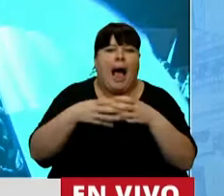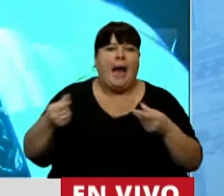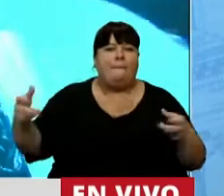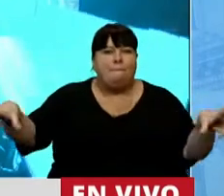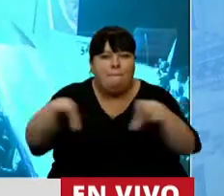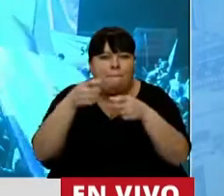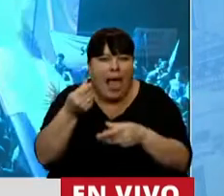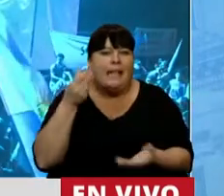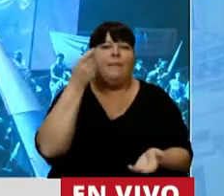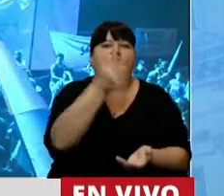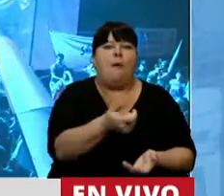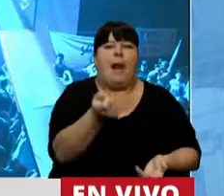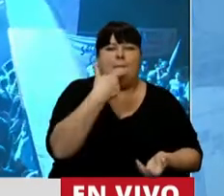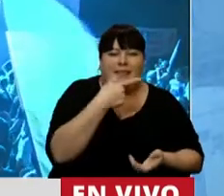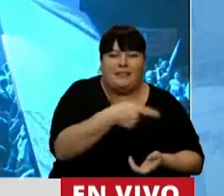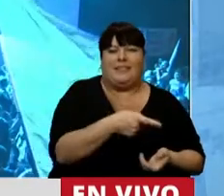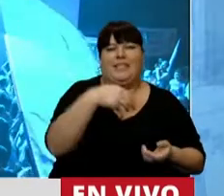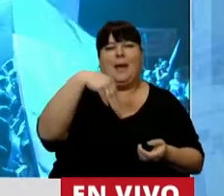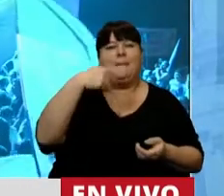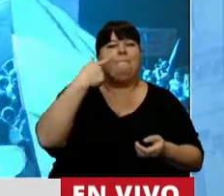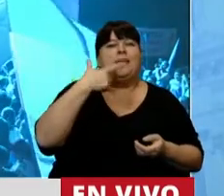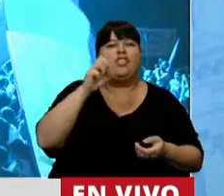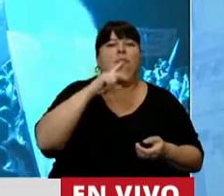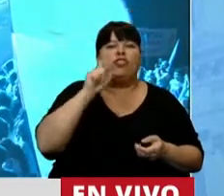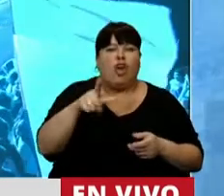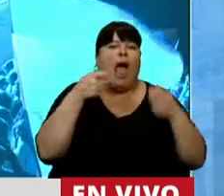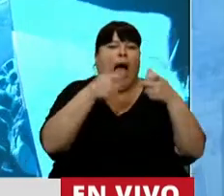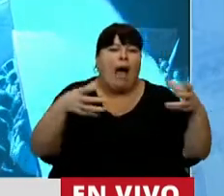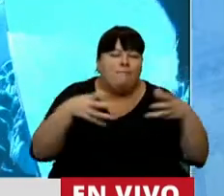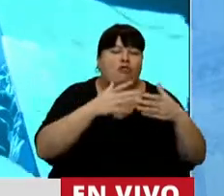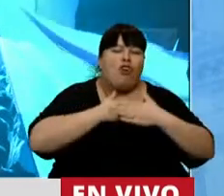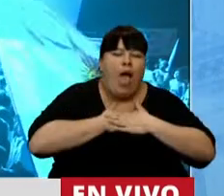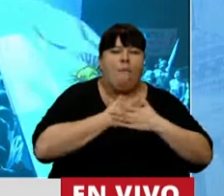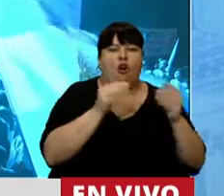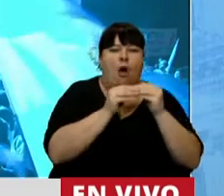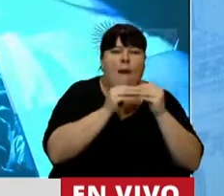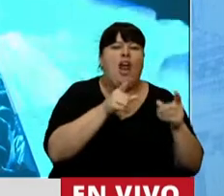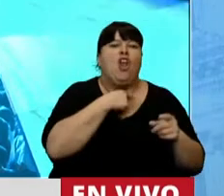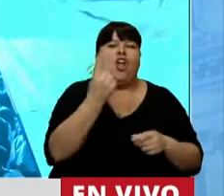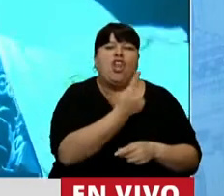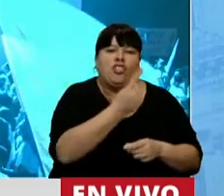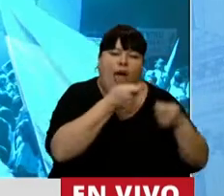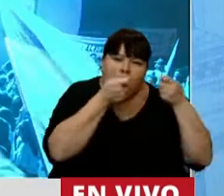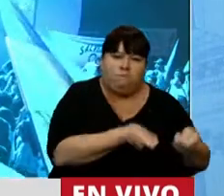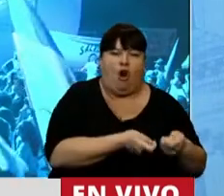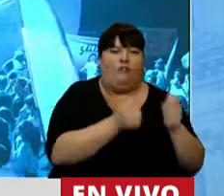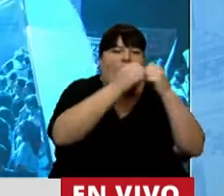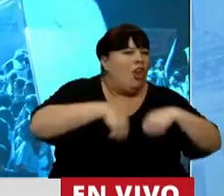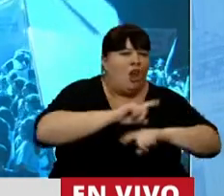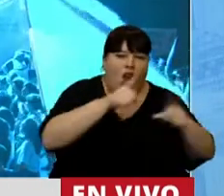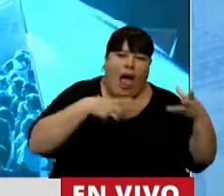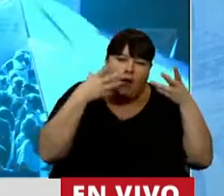plata para comprar el misoprostol, que acompañan en redes de amorosidad a esas compañeras para que no lo hagan solas y en la